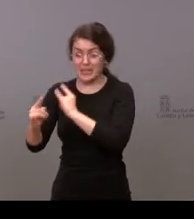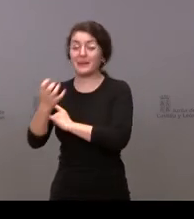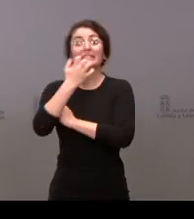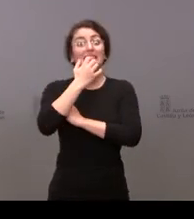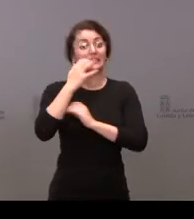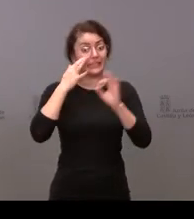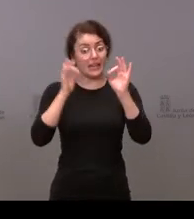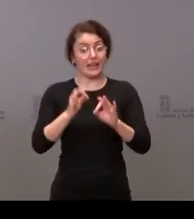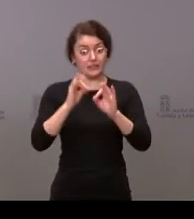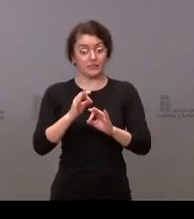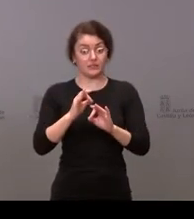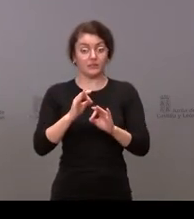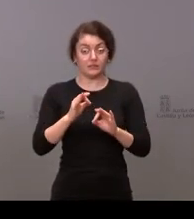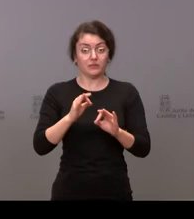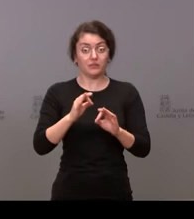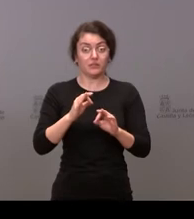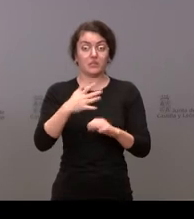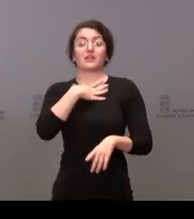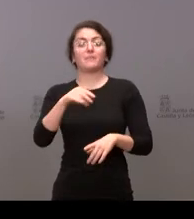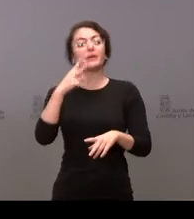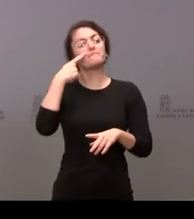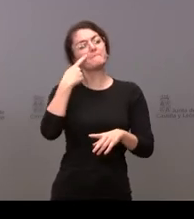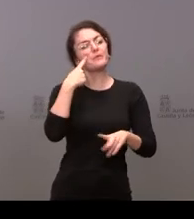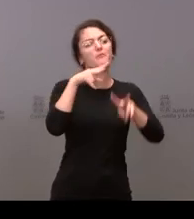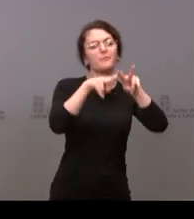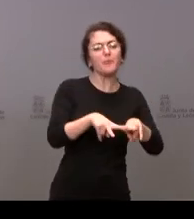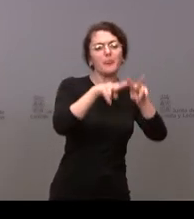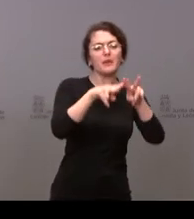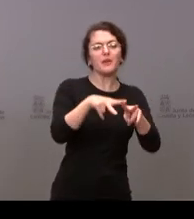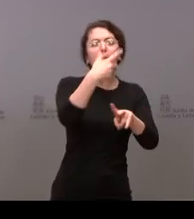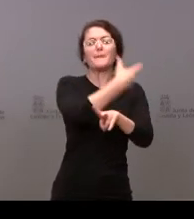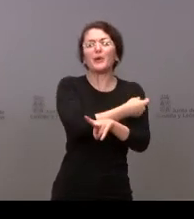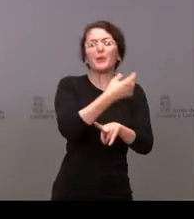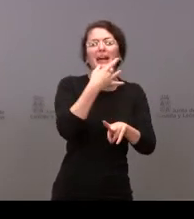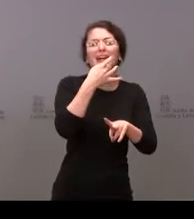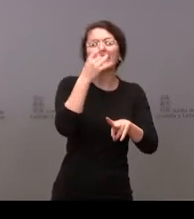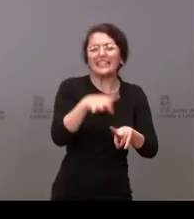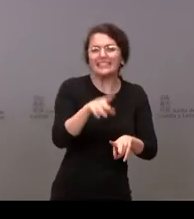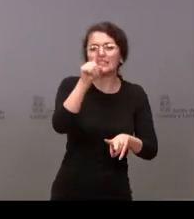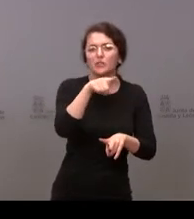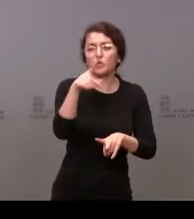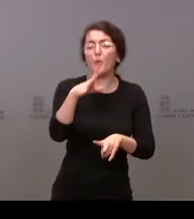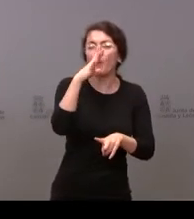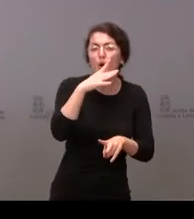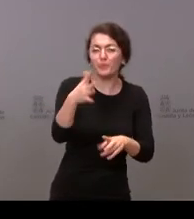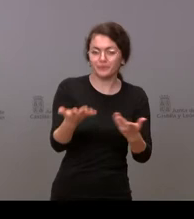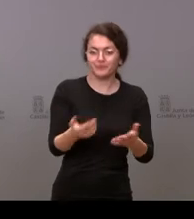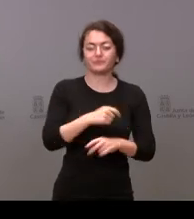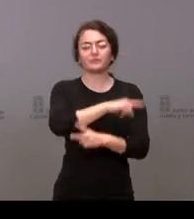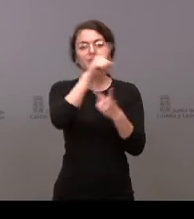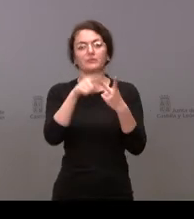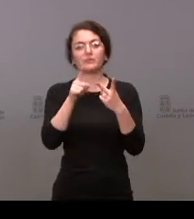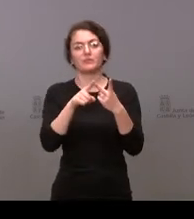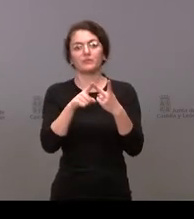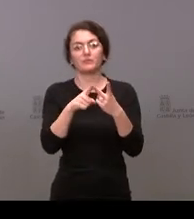radiografía un poco más clara de quién es el que queda por vacunar, quién no se quiere vacunar o en qué situación está cada una. Y la segunda sería